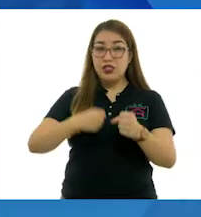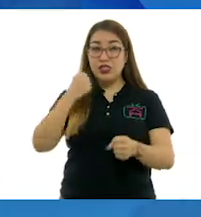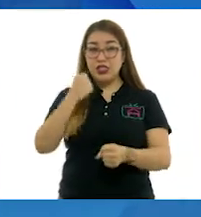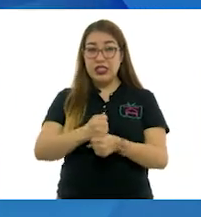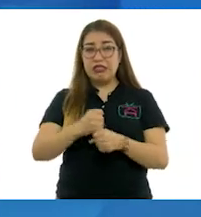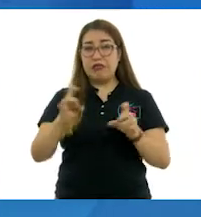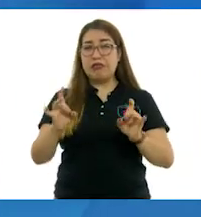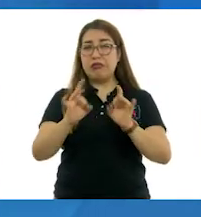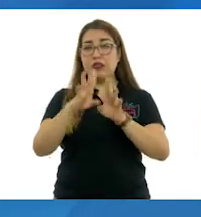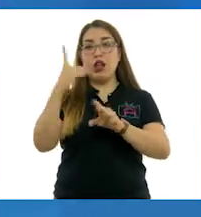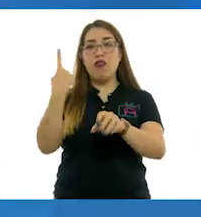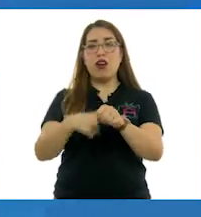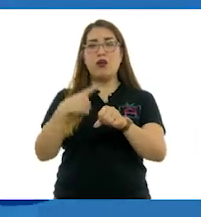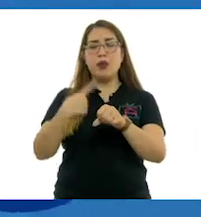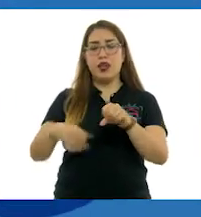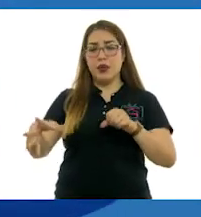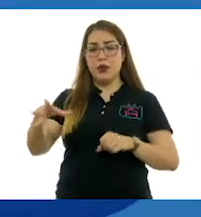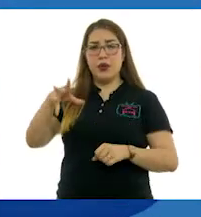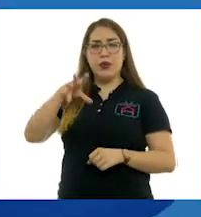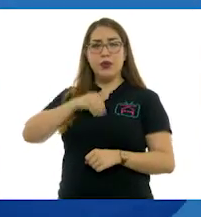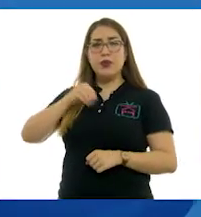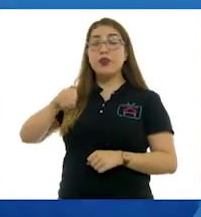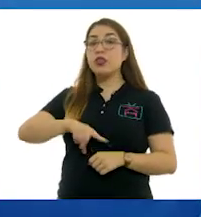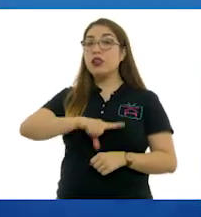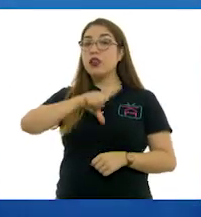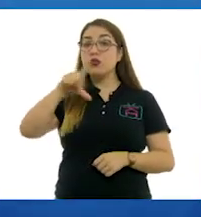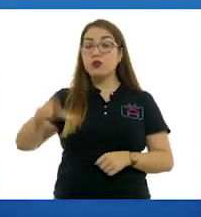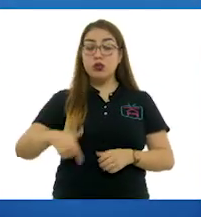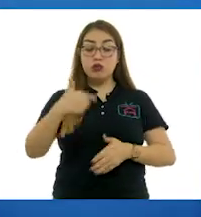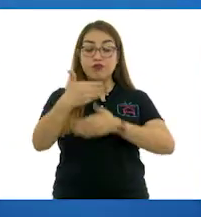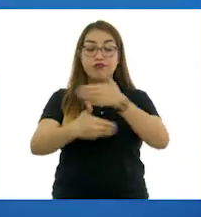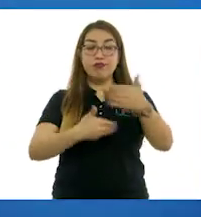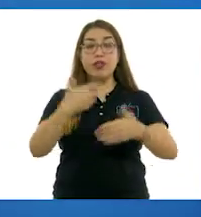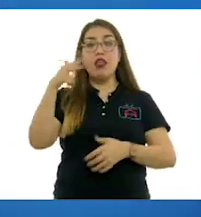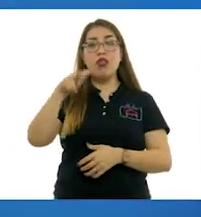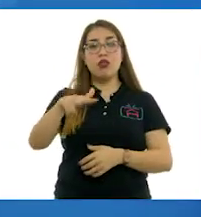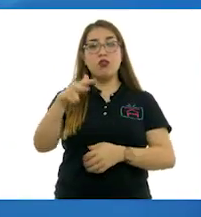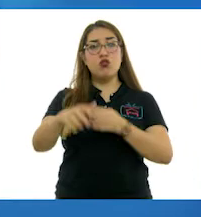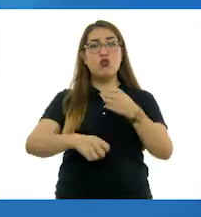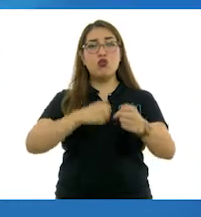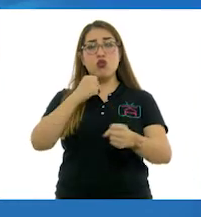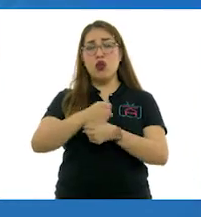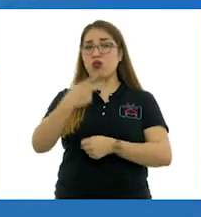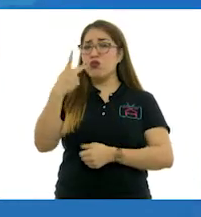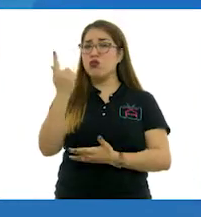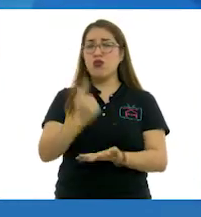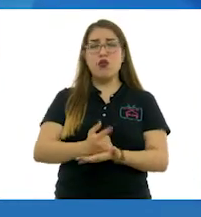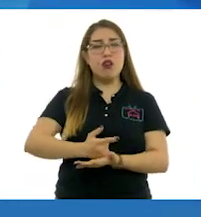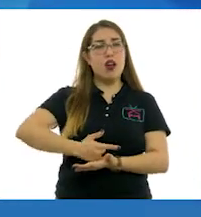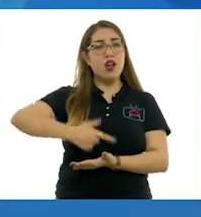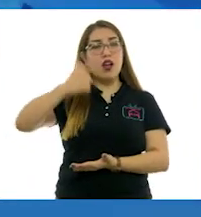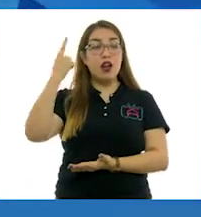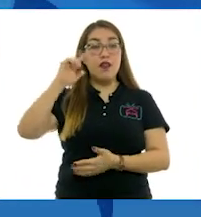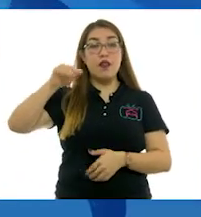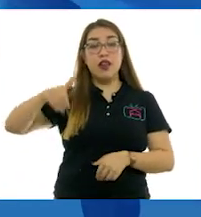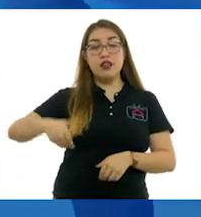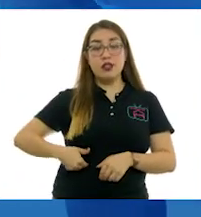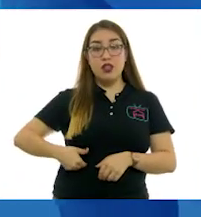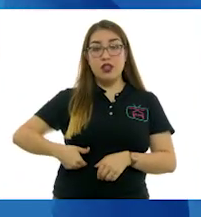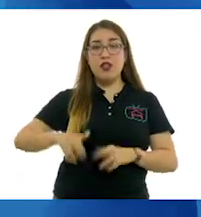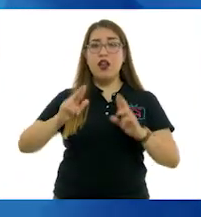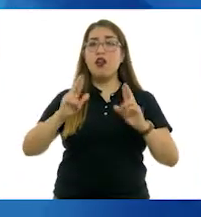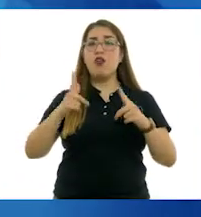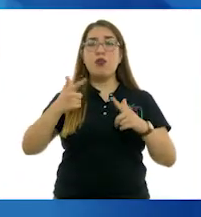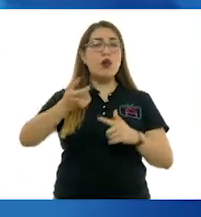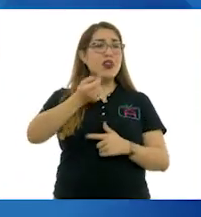importantes secuelas. En 1925, a los 18 años, sufrió un grave accidente de tráfico que le fracturó